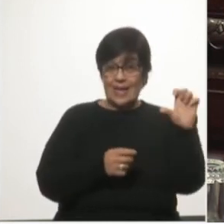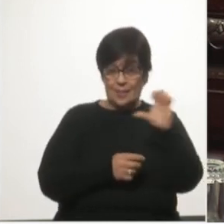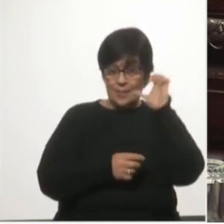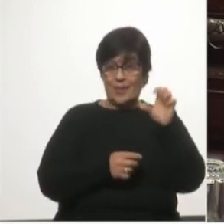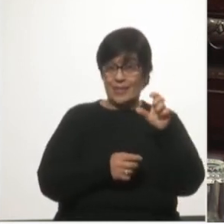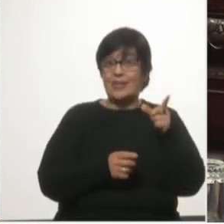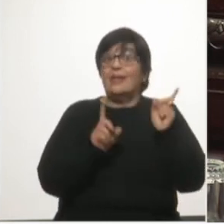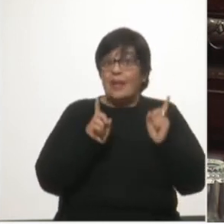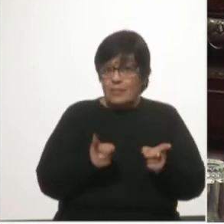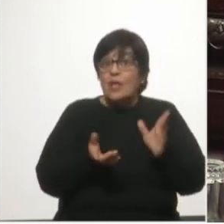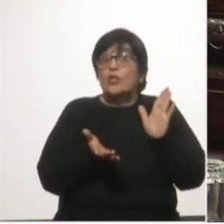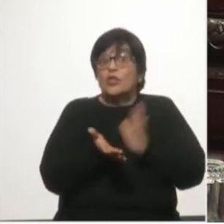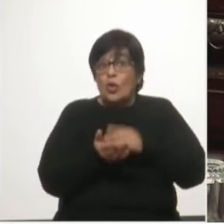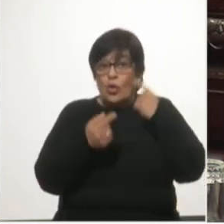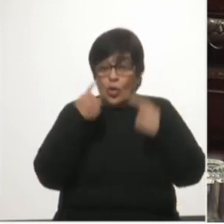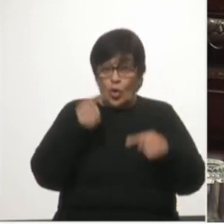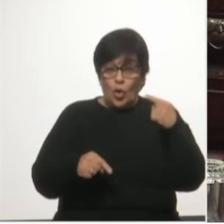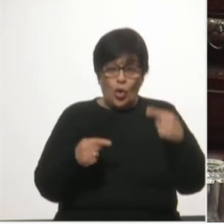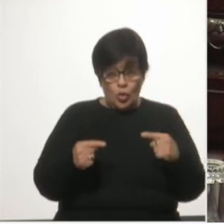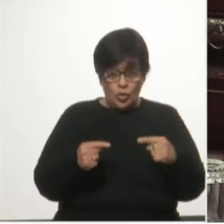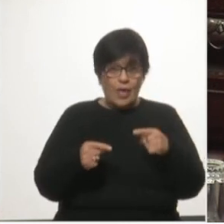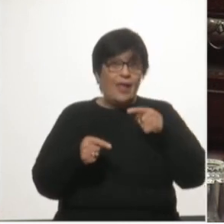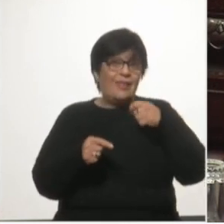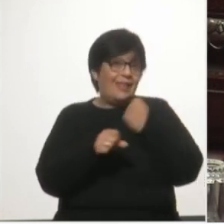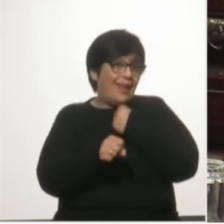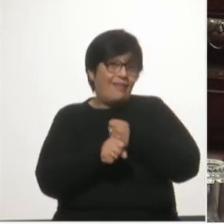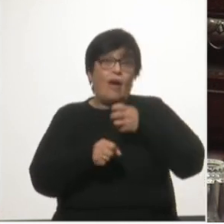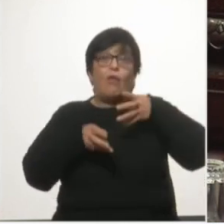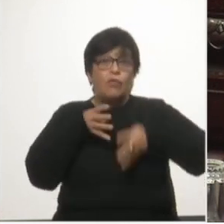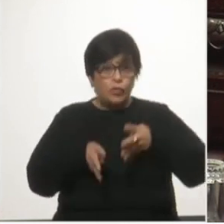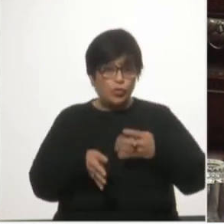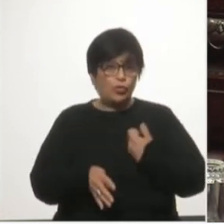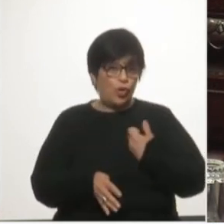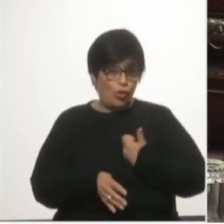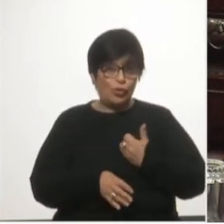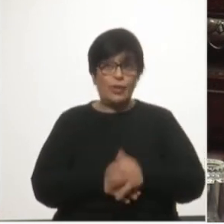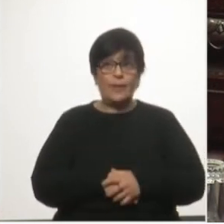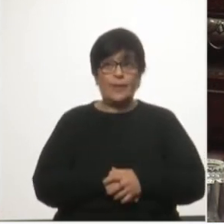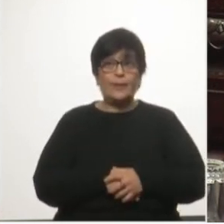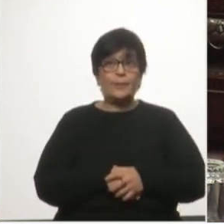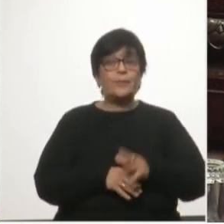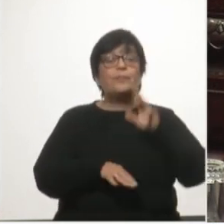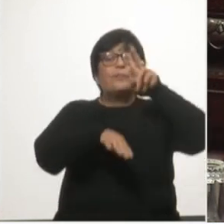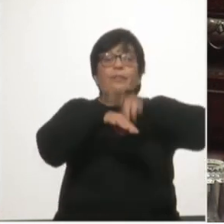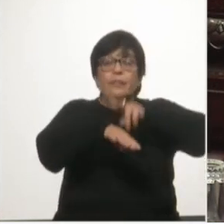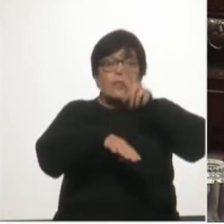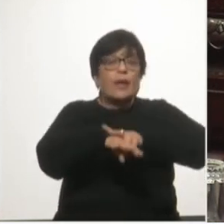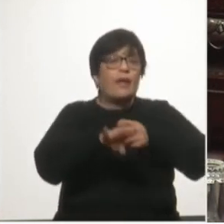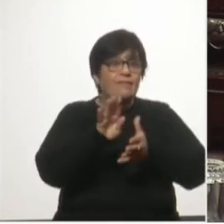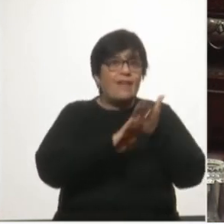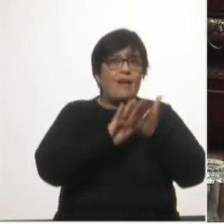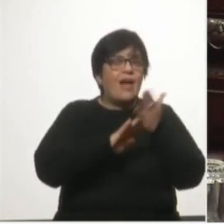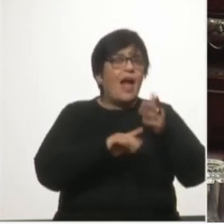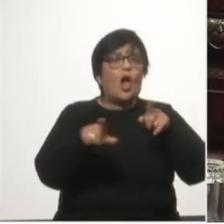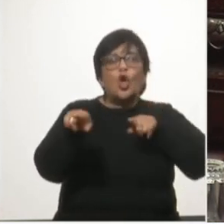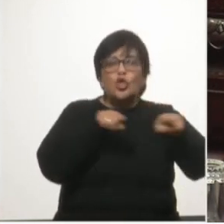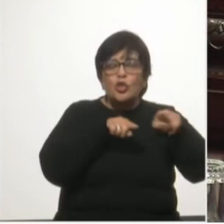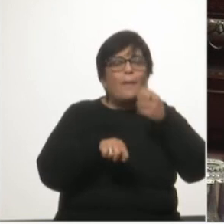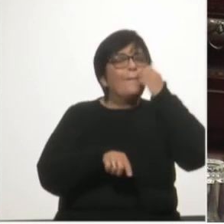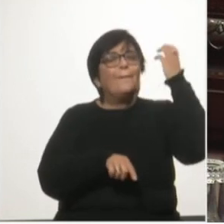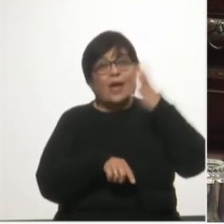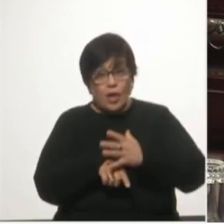respecto incluso a aspectos operativos del manejo portuario la recomendación de mejorar la regulación